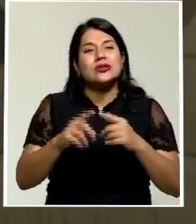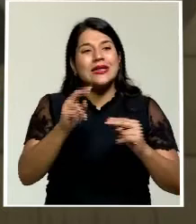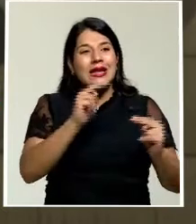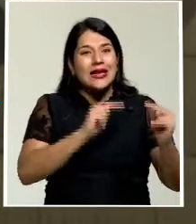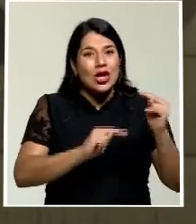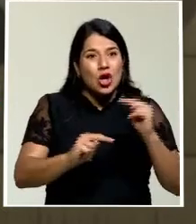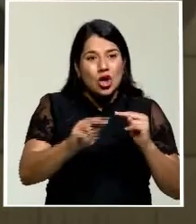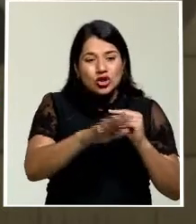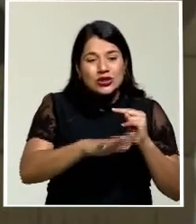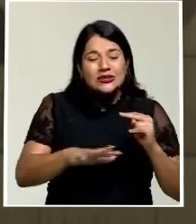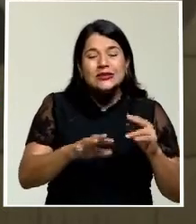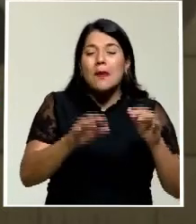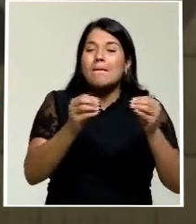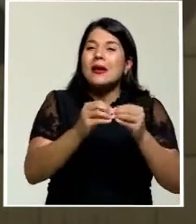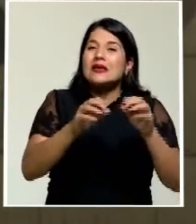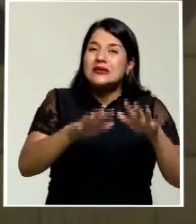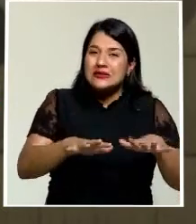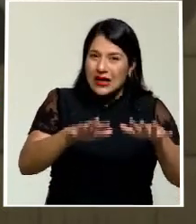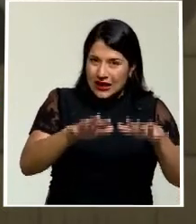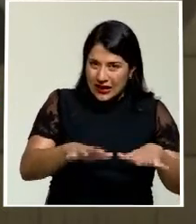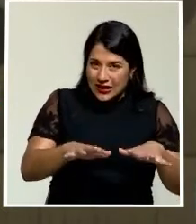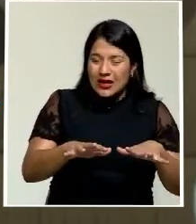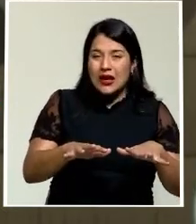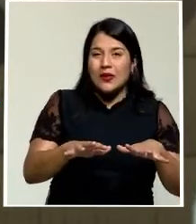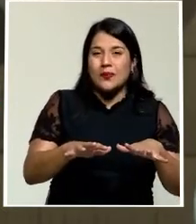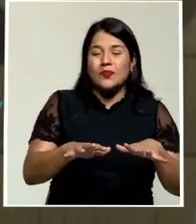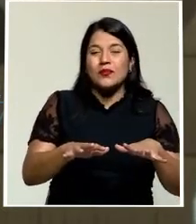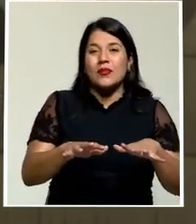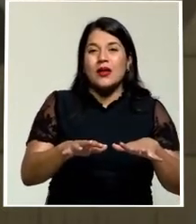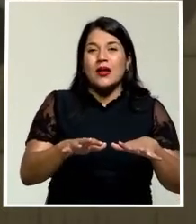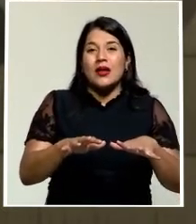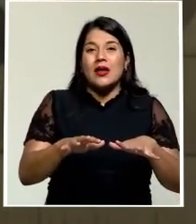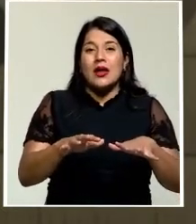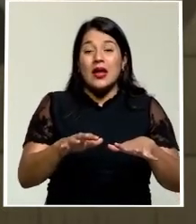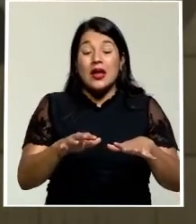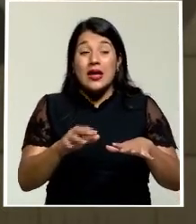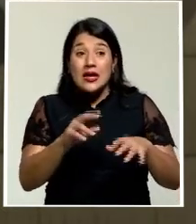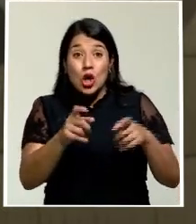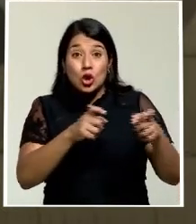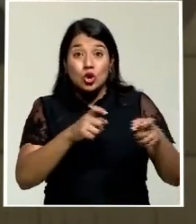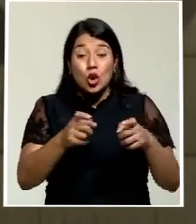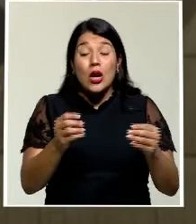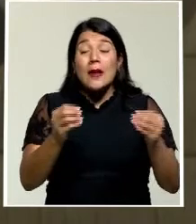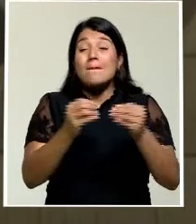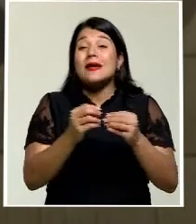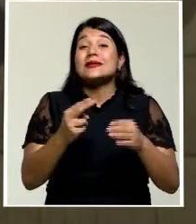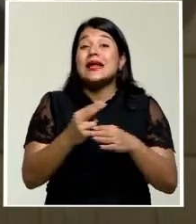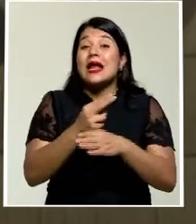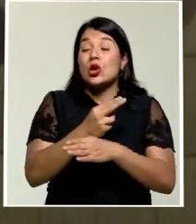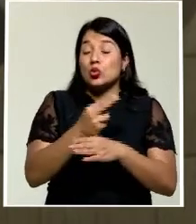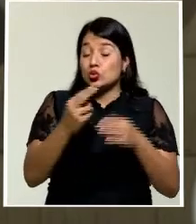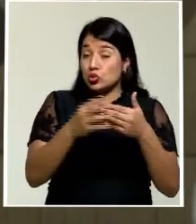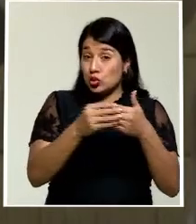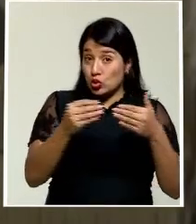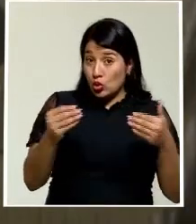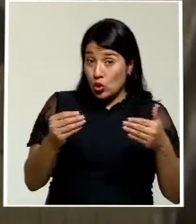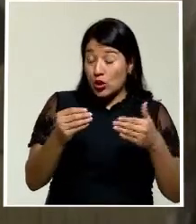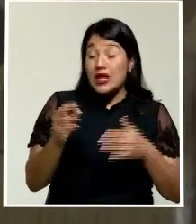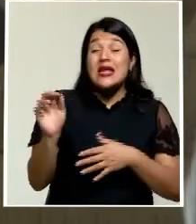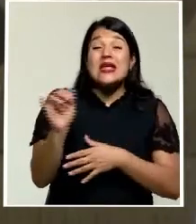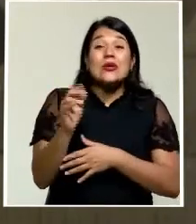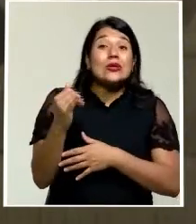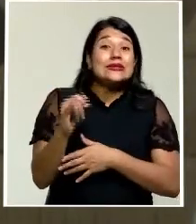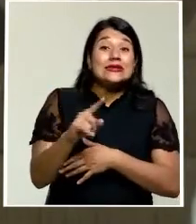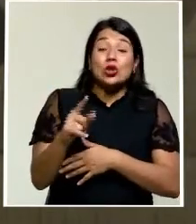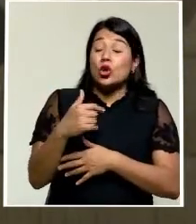el mercado estabilice la oferta de divisas. Por el contrario, si no se diera un resultado positivo,